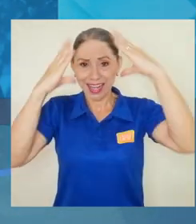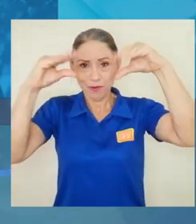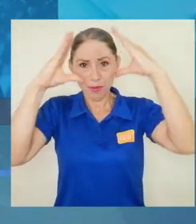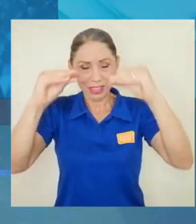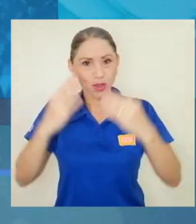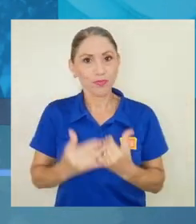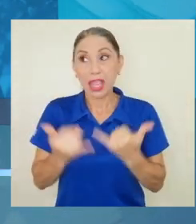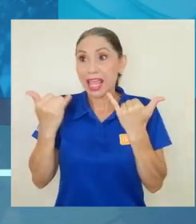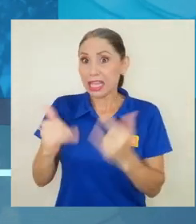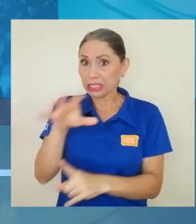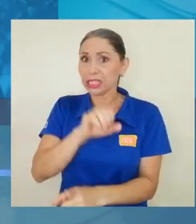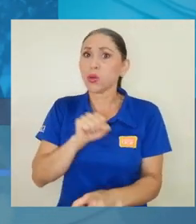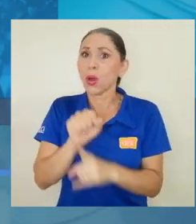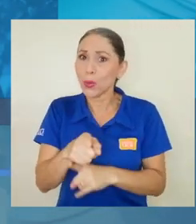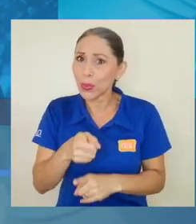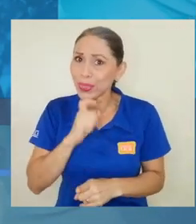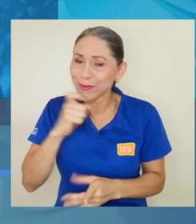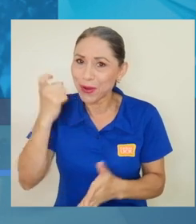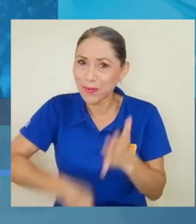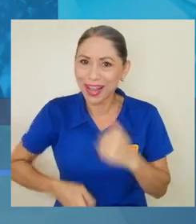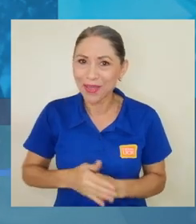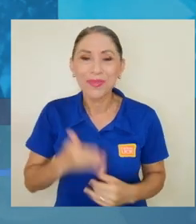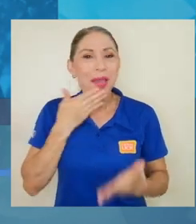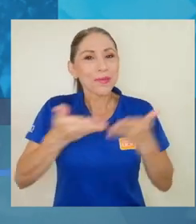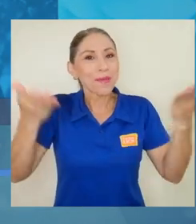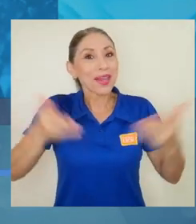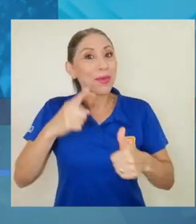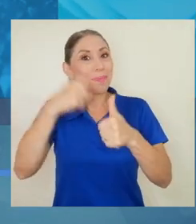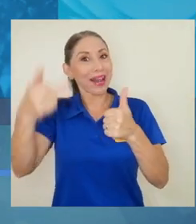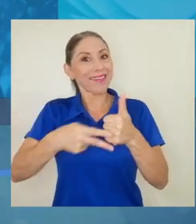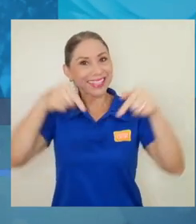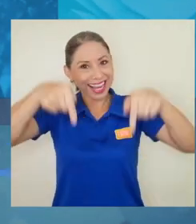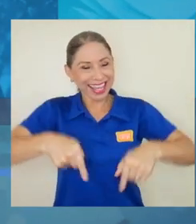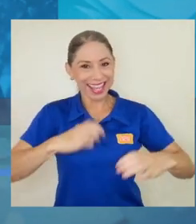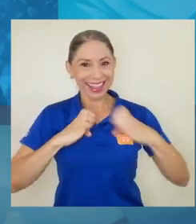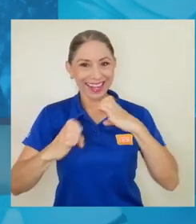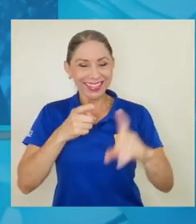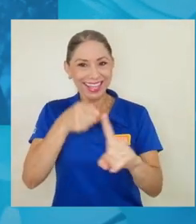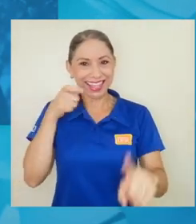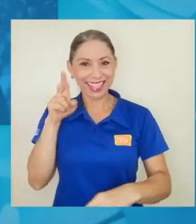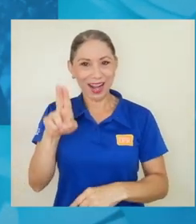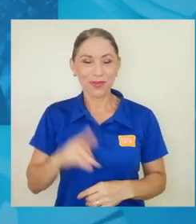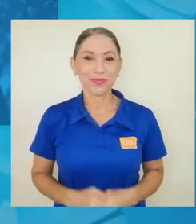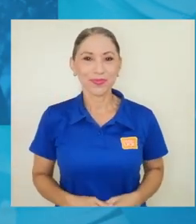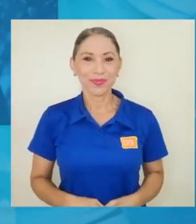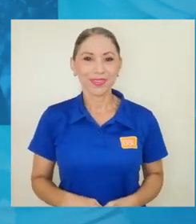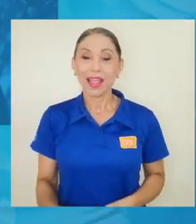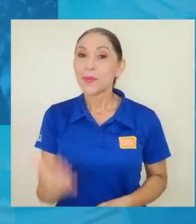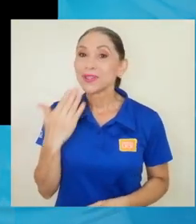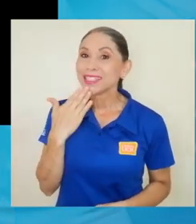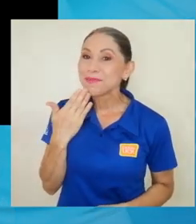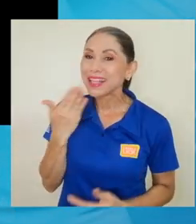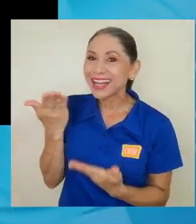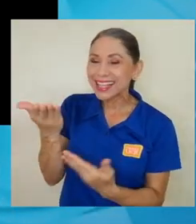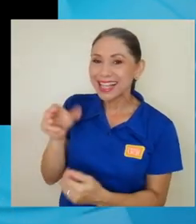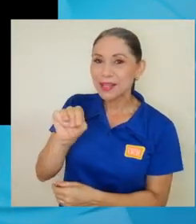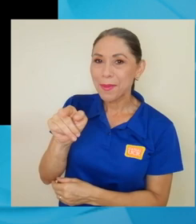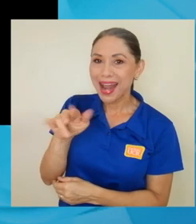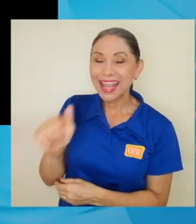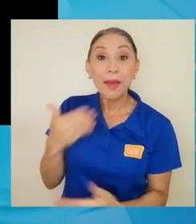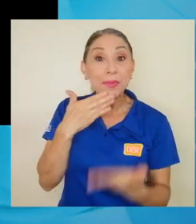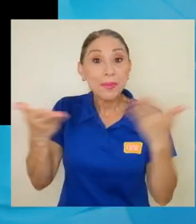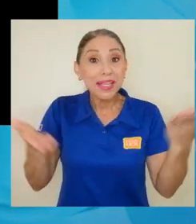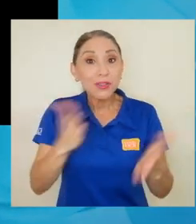la Información y en un contexto bien complicado. Bienvenido tu primera vez aquí en entrevista en Desde la U. Muchísimas gracias, María.